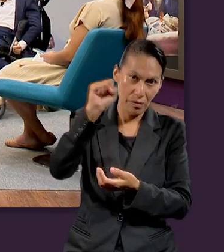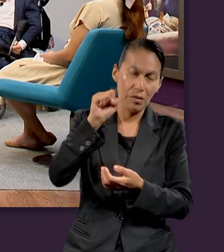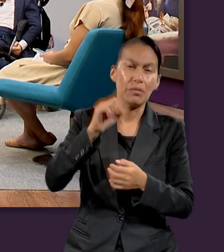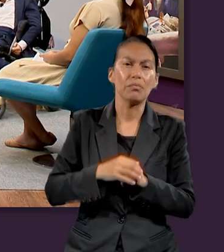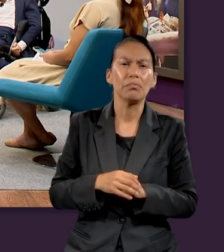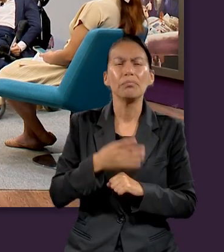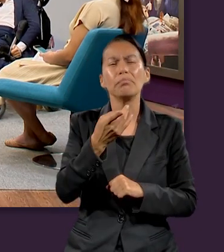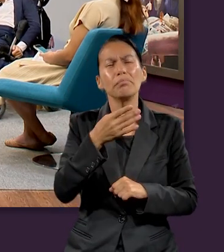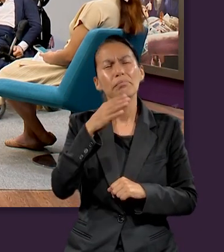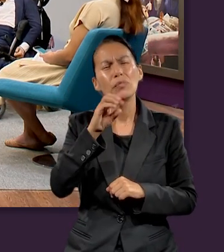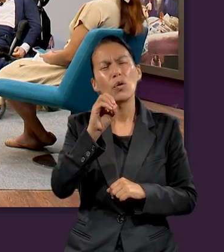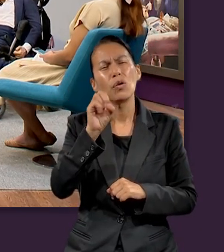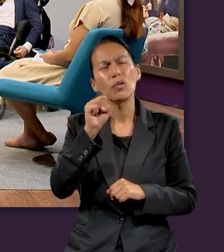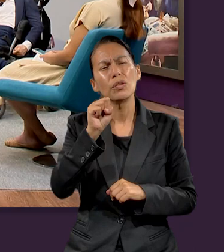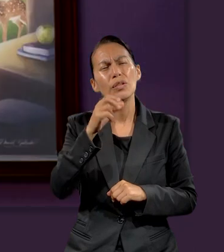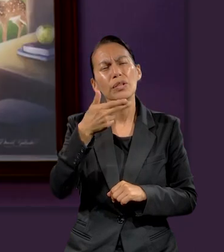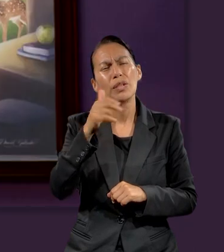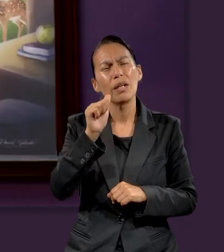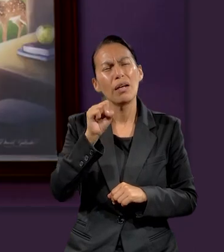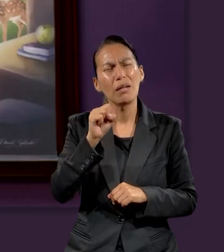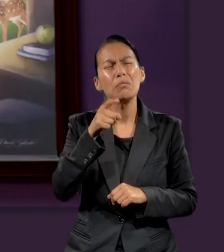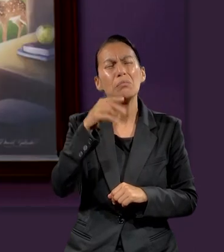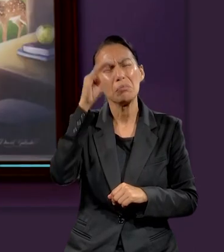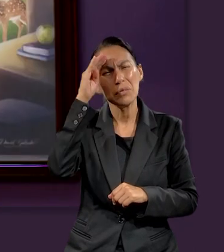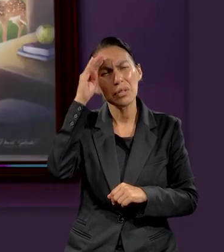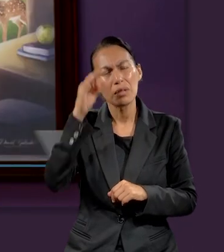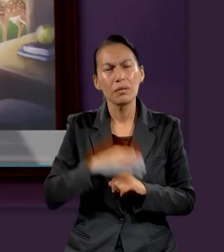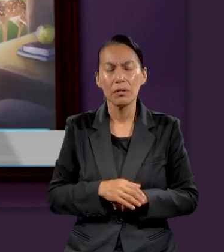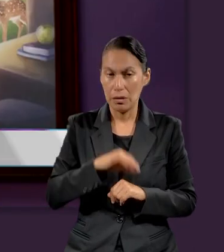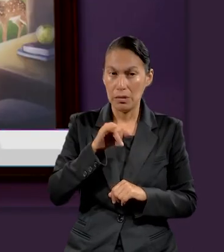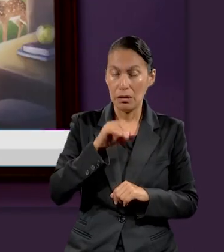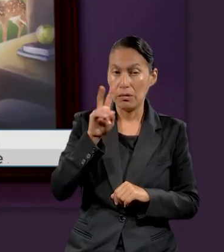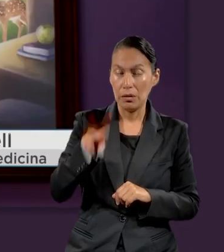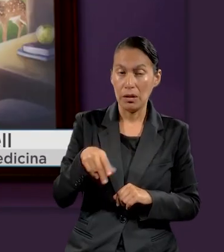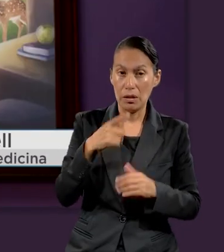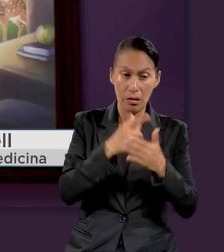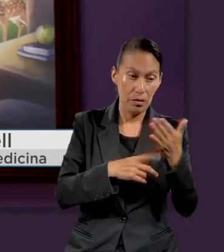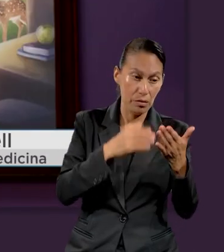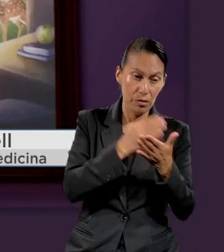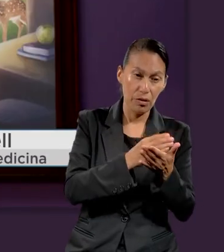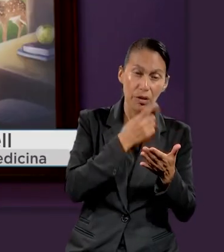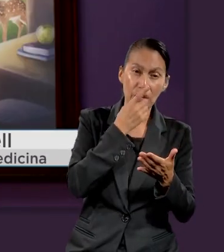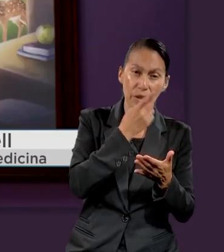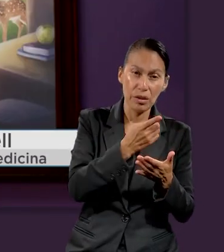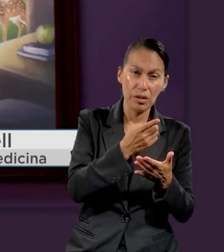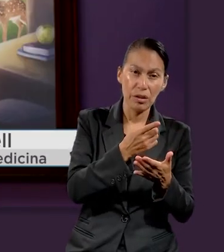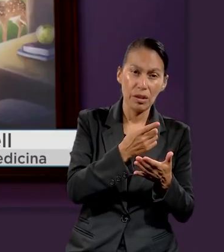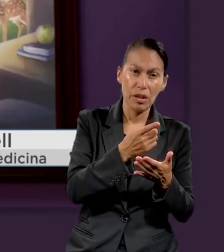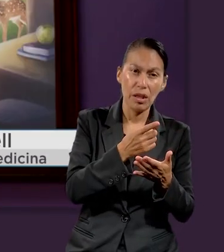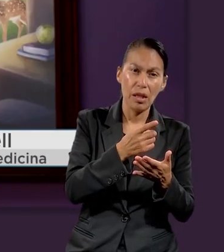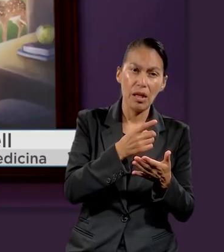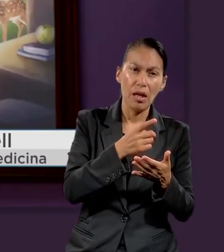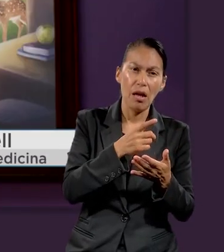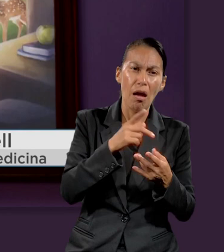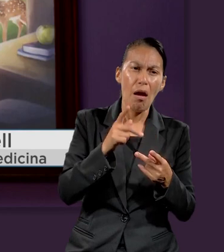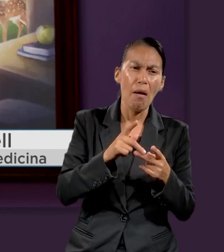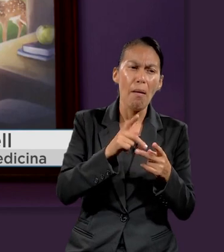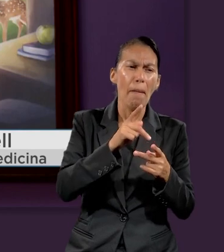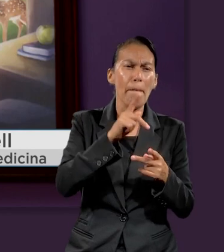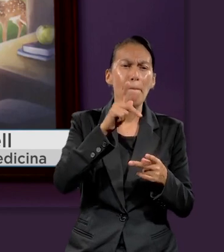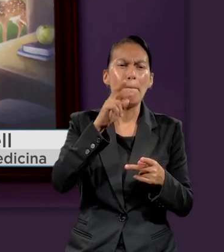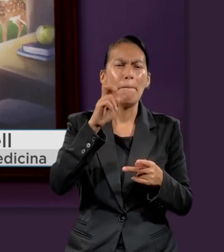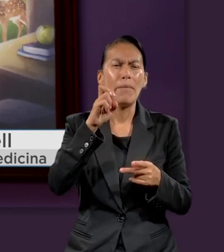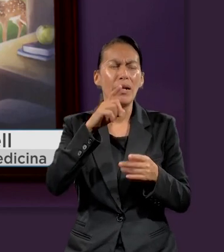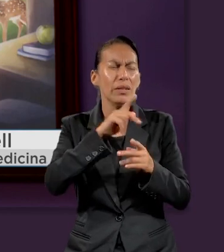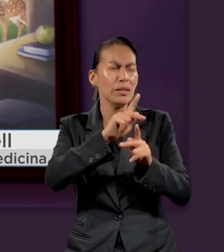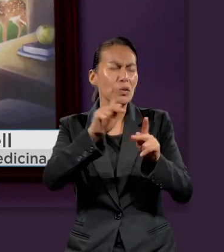sábado. ¿Cómo lo ves tú, Ocha? Sí, parte de la lección mencionó que el sábado es como un paraíso para